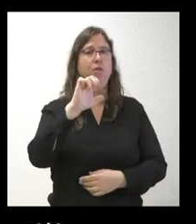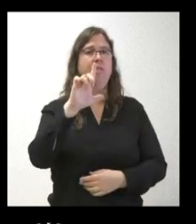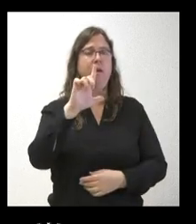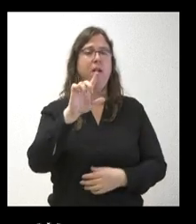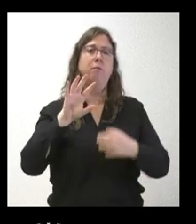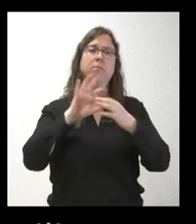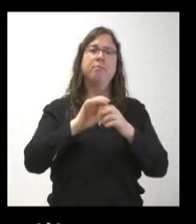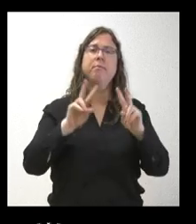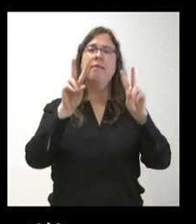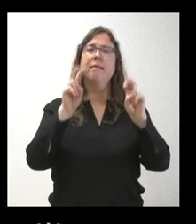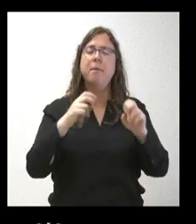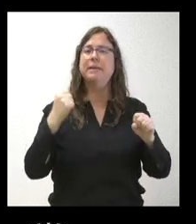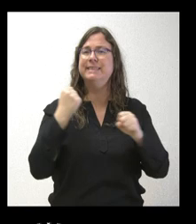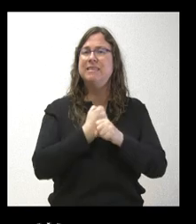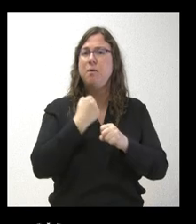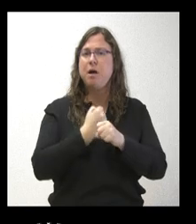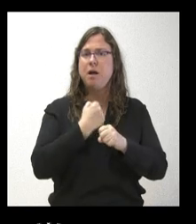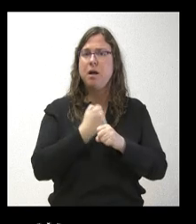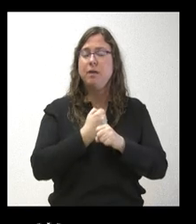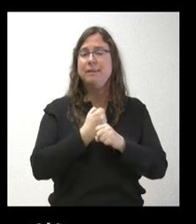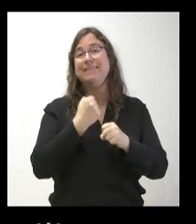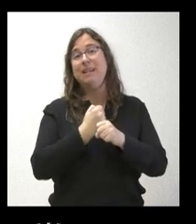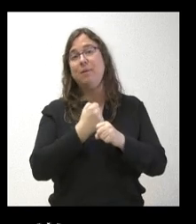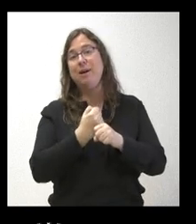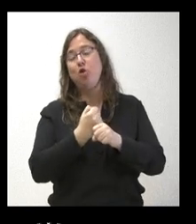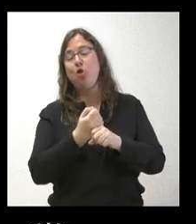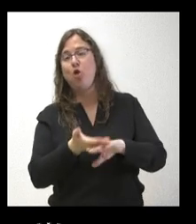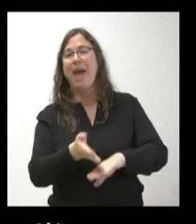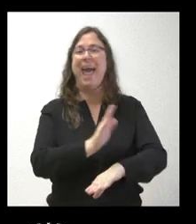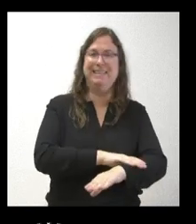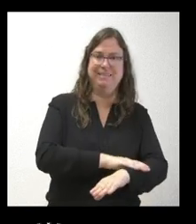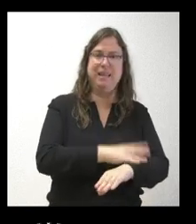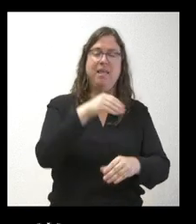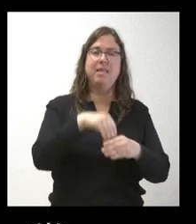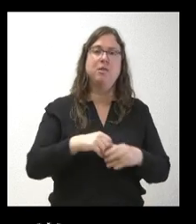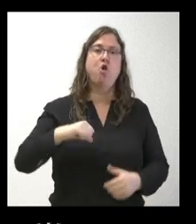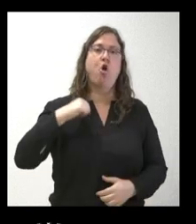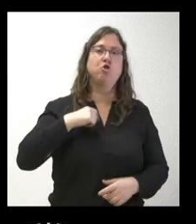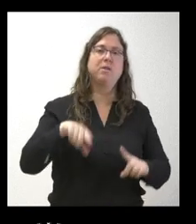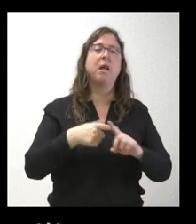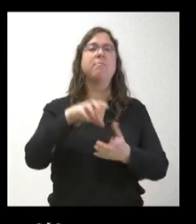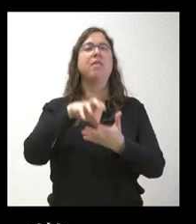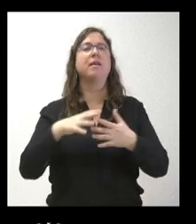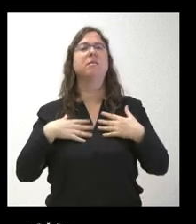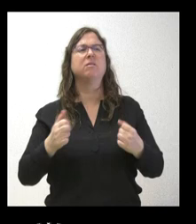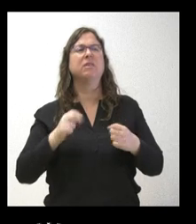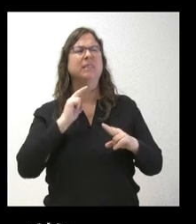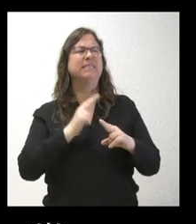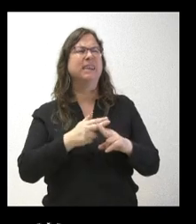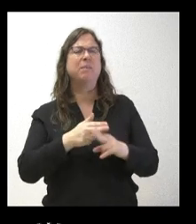el trabajo extra en los hospitales y centros de salud. No sé si esto se llama las peonadas.